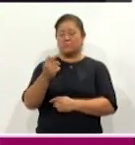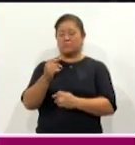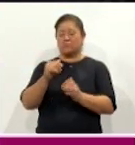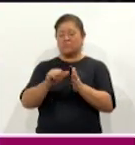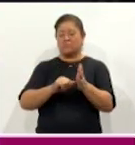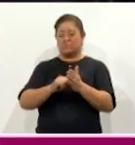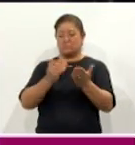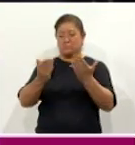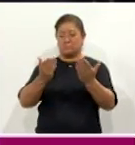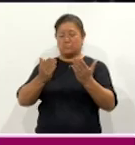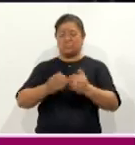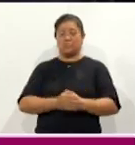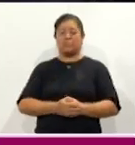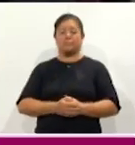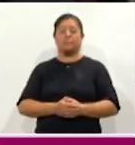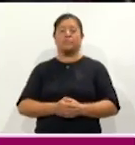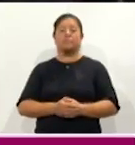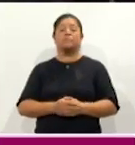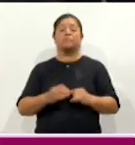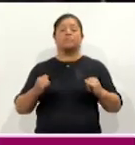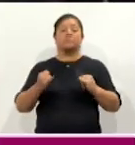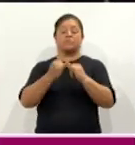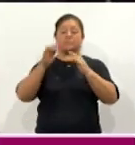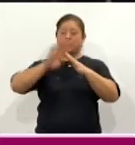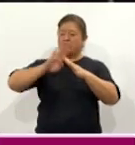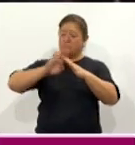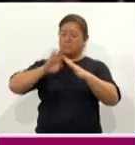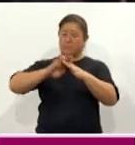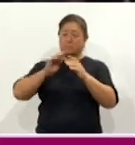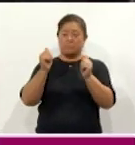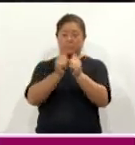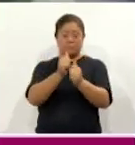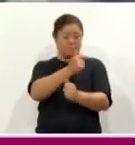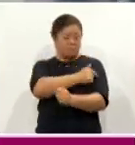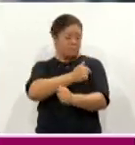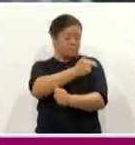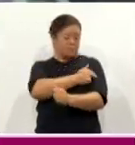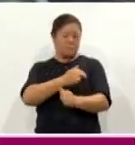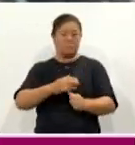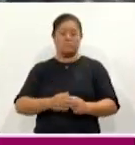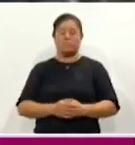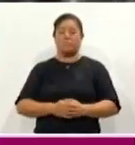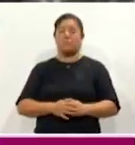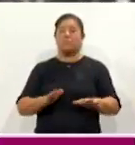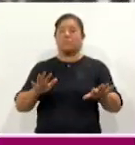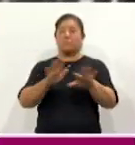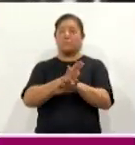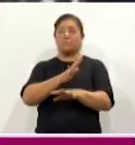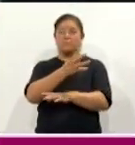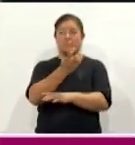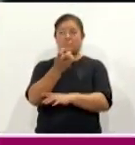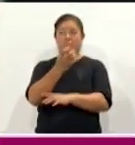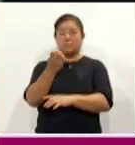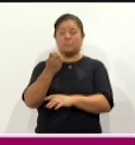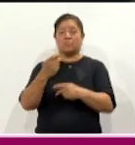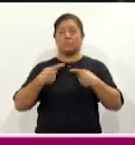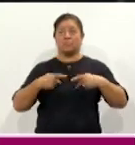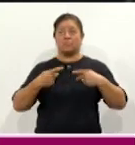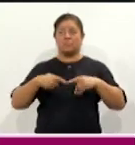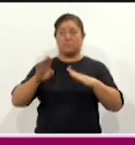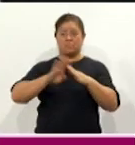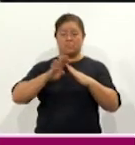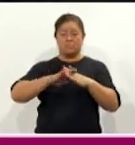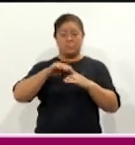El Instituto Nacional de Migración, en colaboración con la Guardia Nacional, reubicaron a más de 400 personas migrantes de un